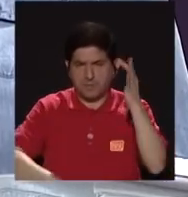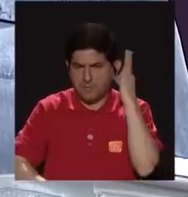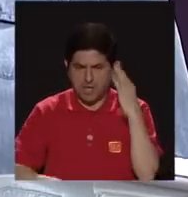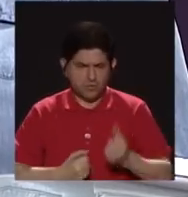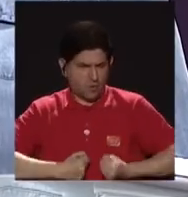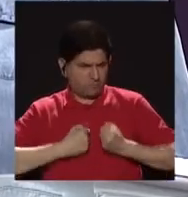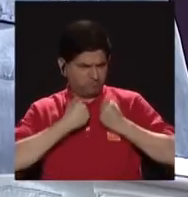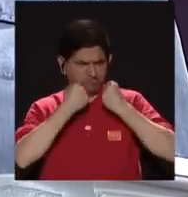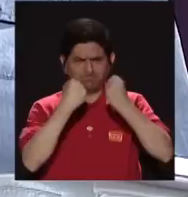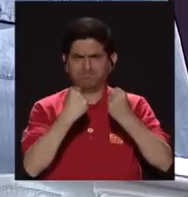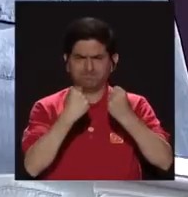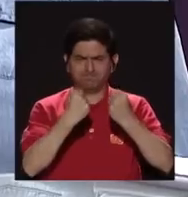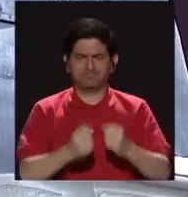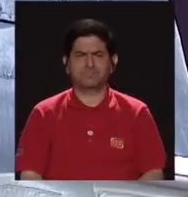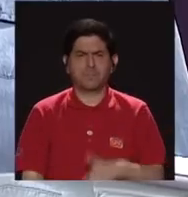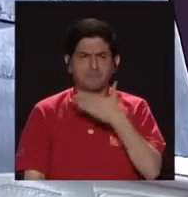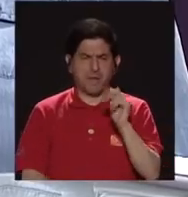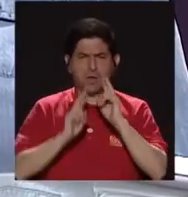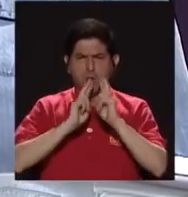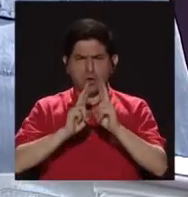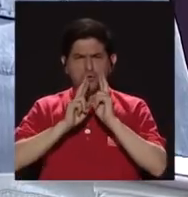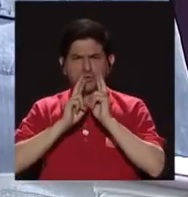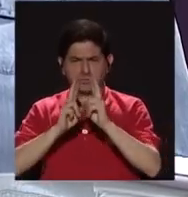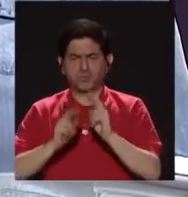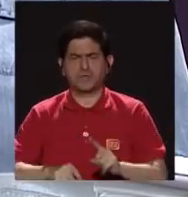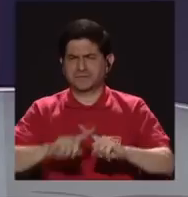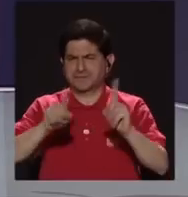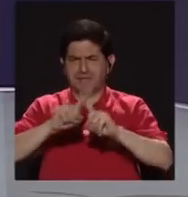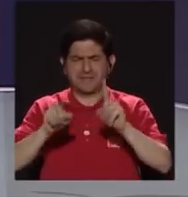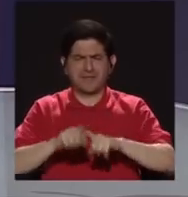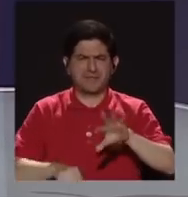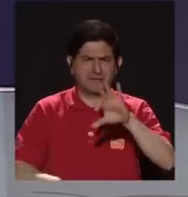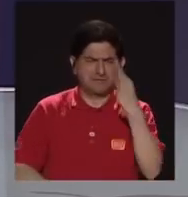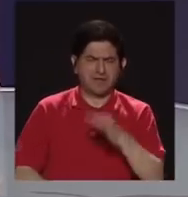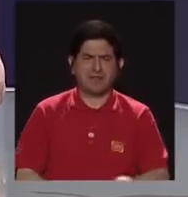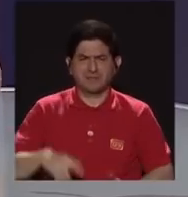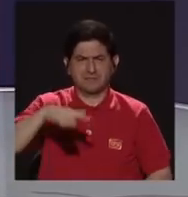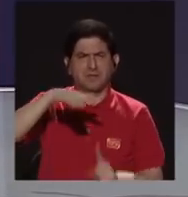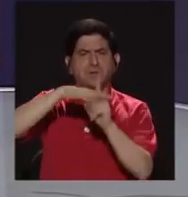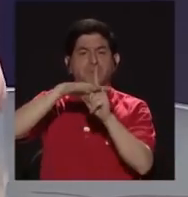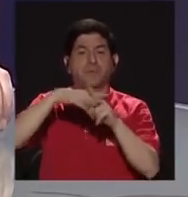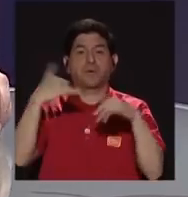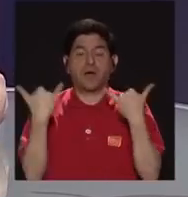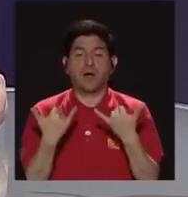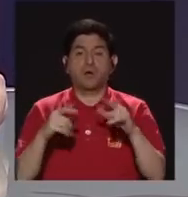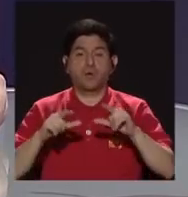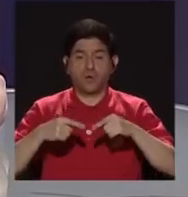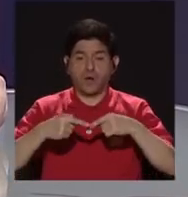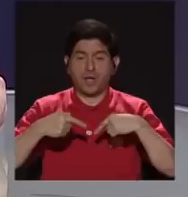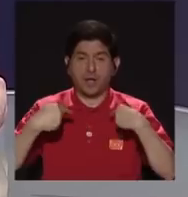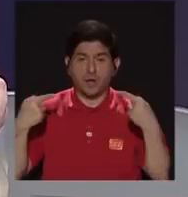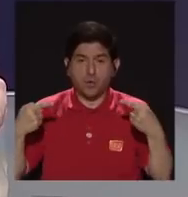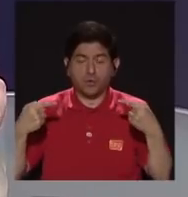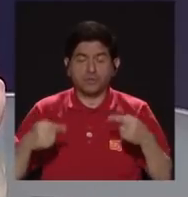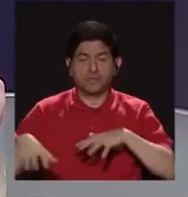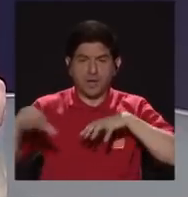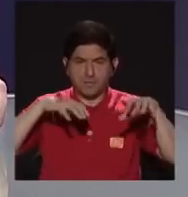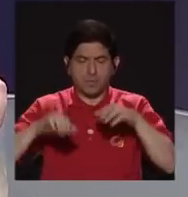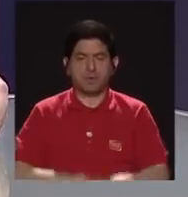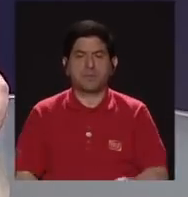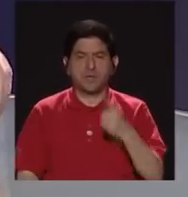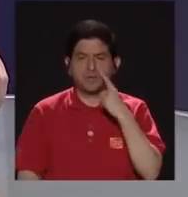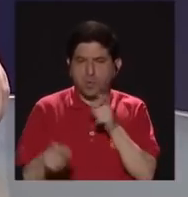hemos fortalecido, estamos dando mejores respuestas en muchos sentidos, visibilización, hay un contramovimiento del patriarcado de